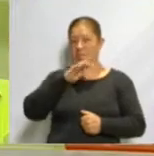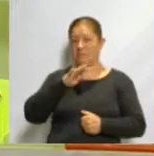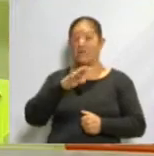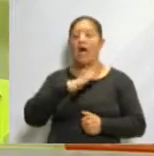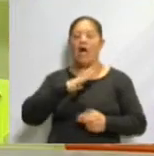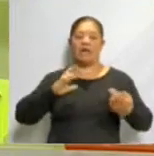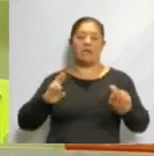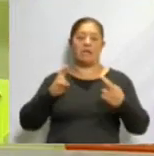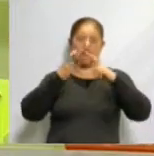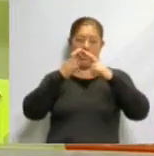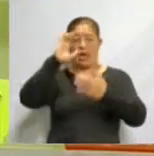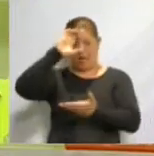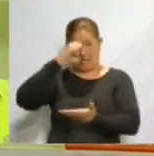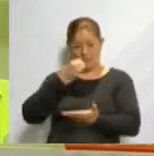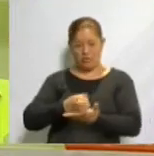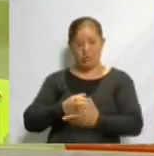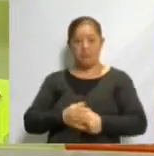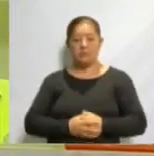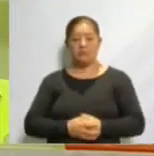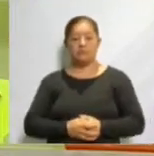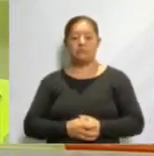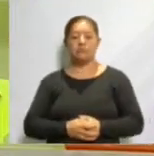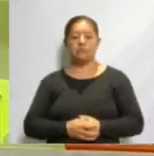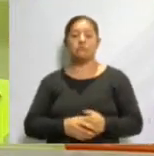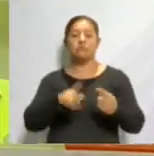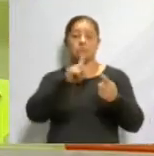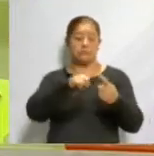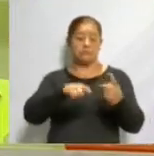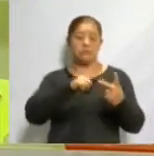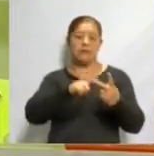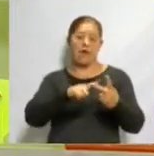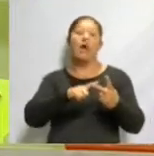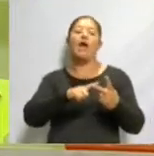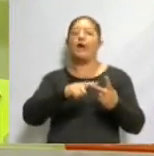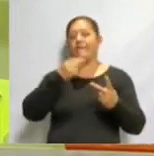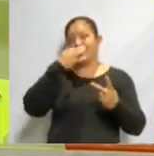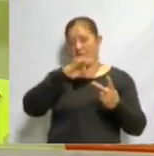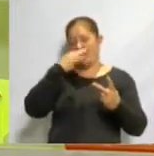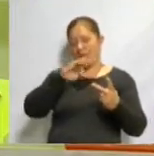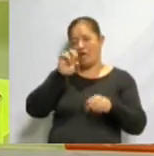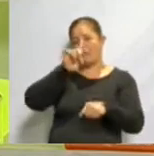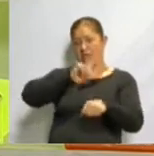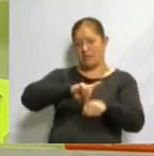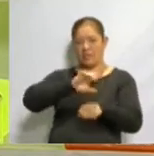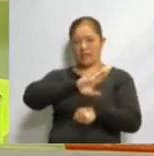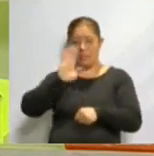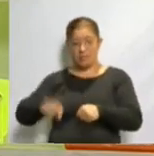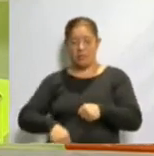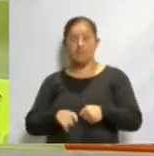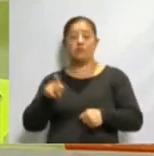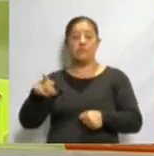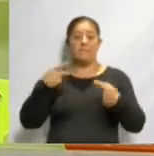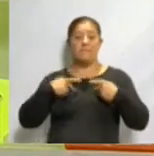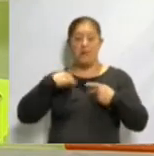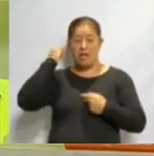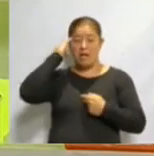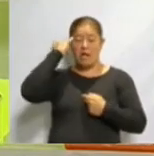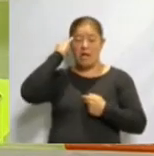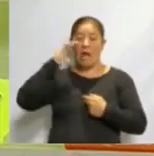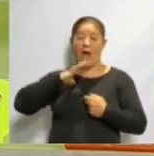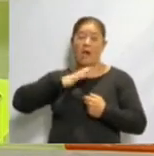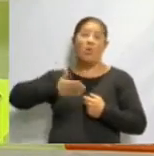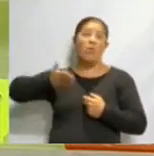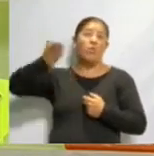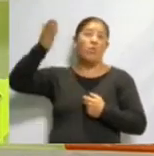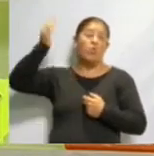religiosos católicos con la celebración y conmemoración del Día de Muertos que los indígenas realizaban desde